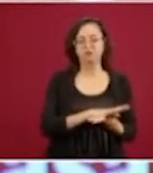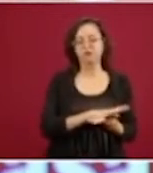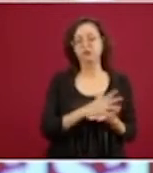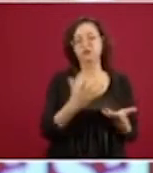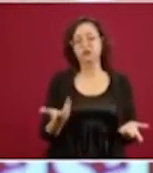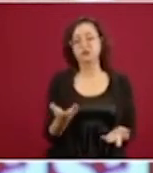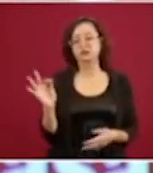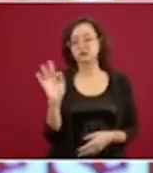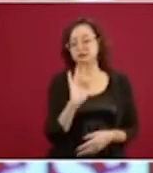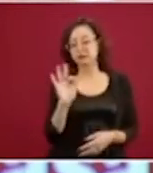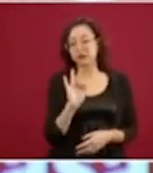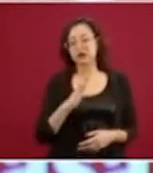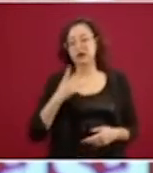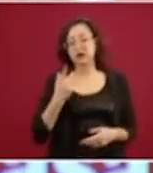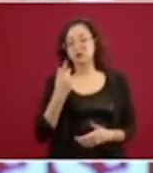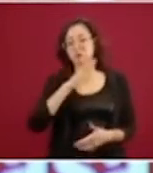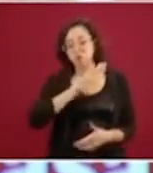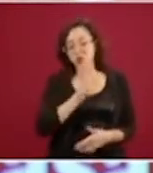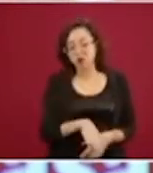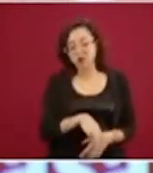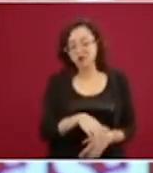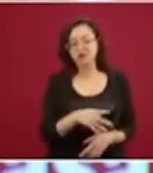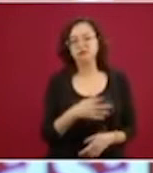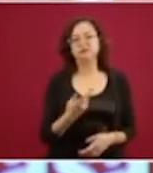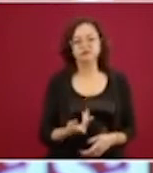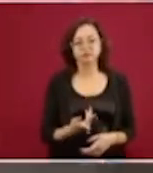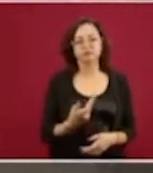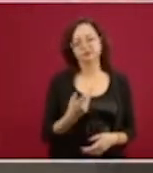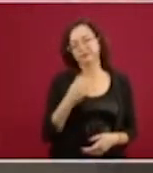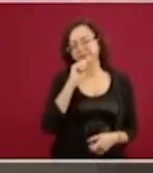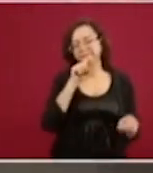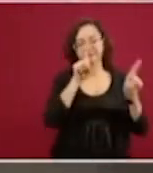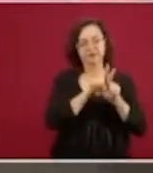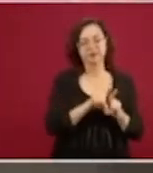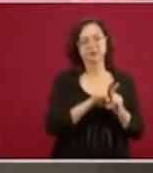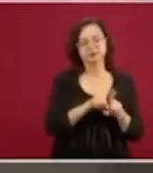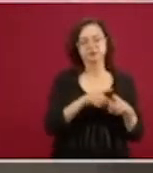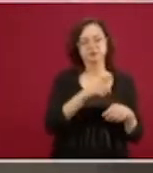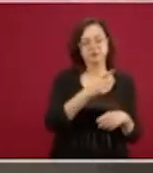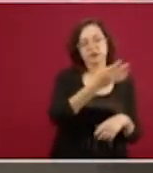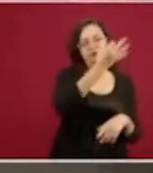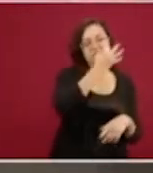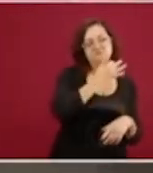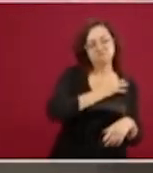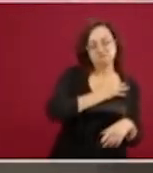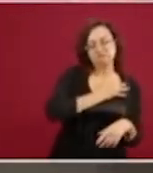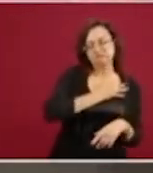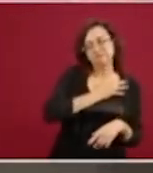desgraciadamente se dé algún fallecimiento, el contacto que tenemos con la familia para apoyarles si desean